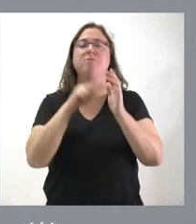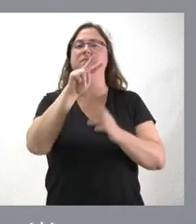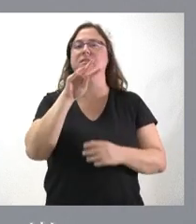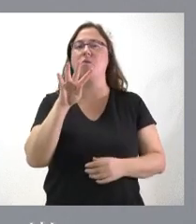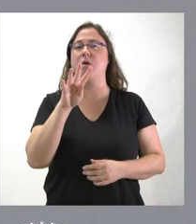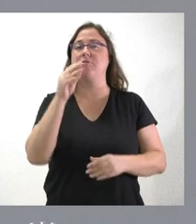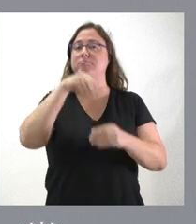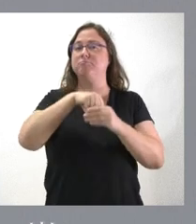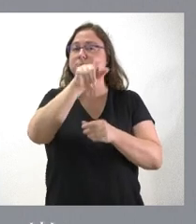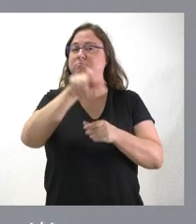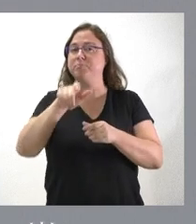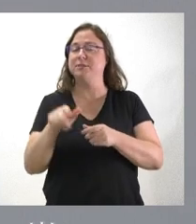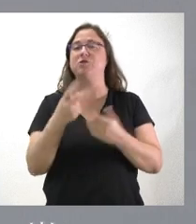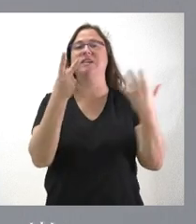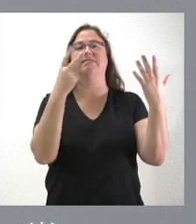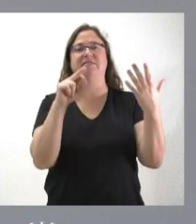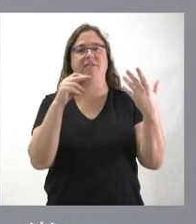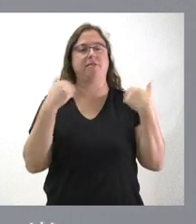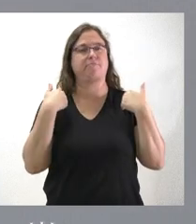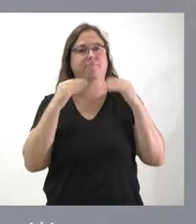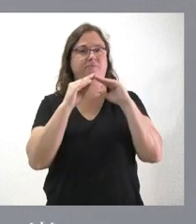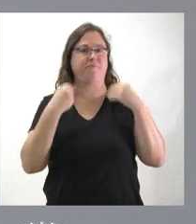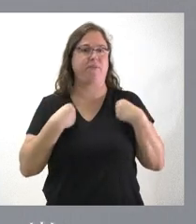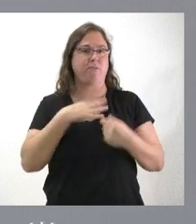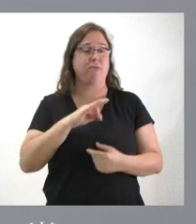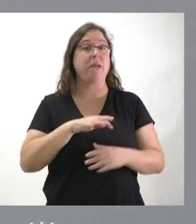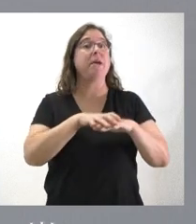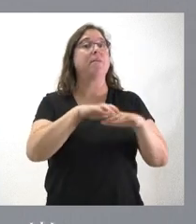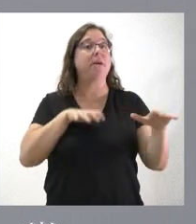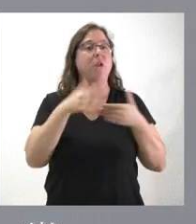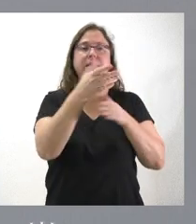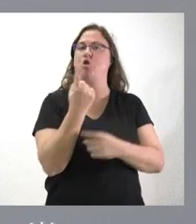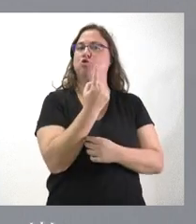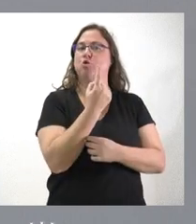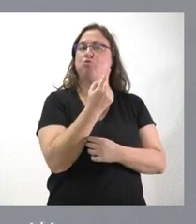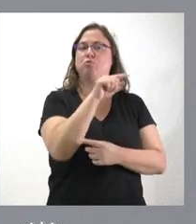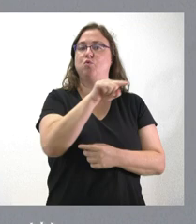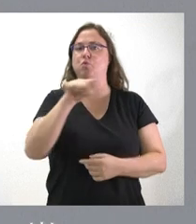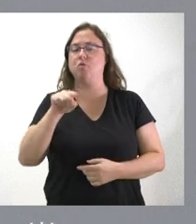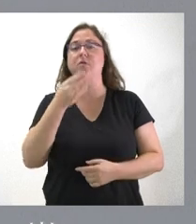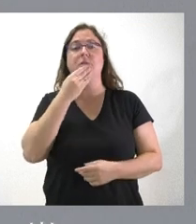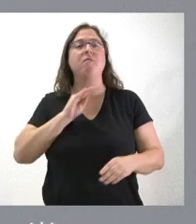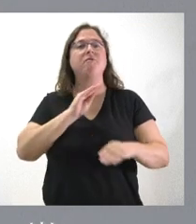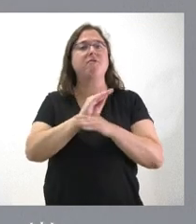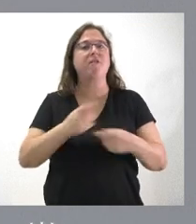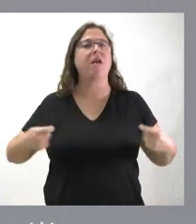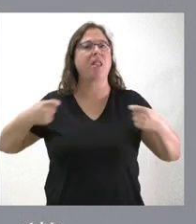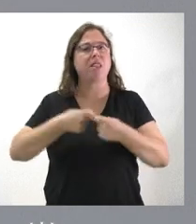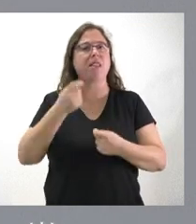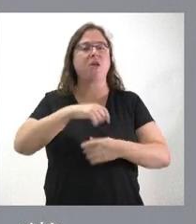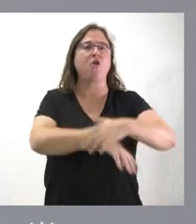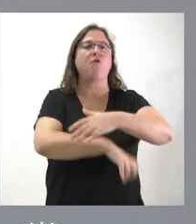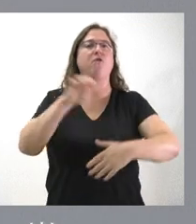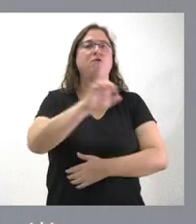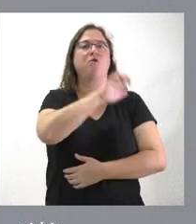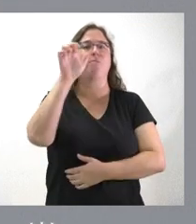capacidad inicialmente para 70 residentes, la mayoría en habitaciones individuales. Esta ayuda está cofinanciada por los fondos europeos, en